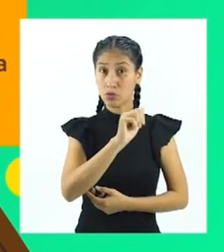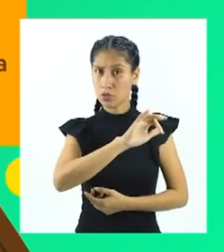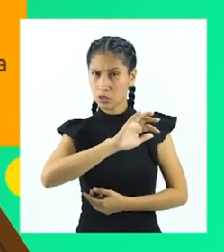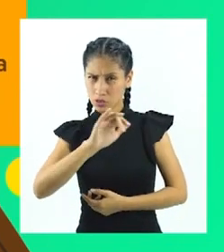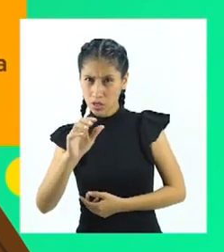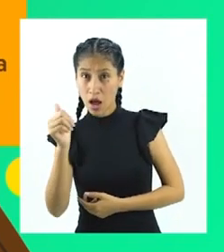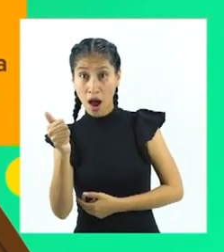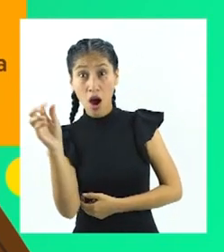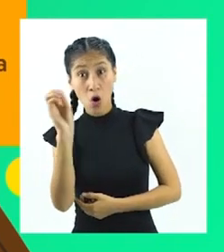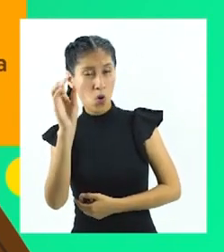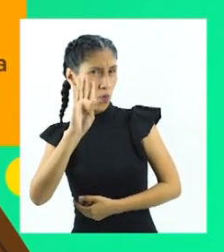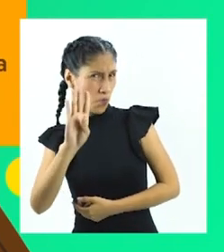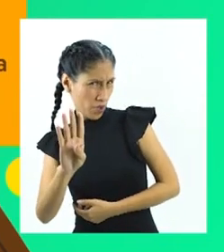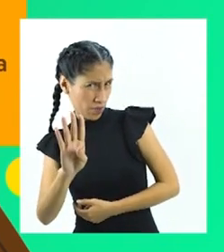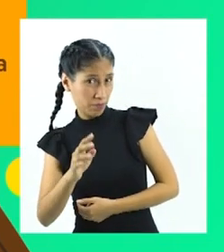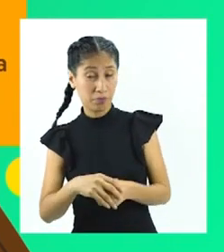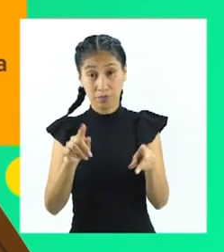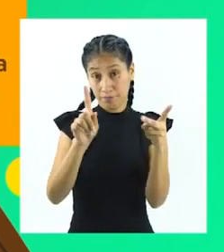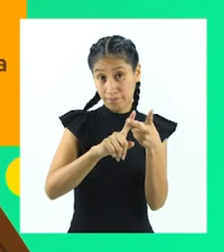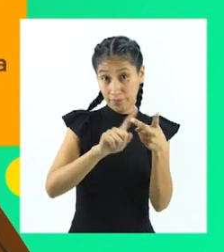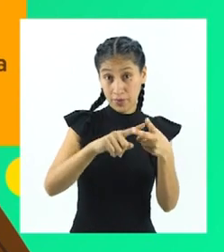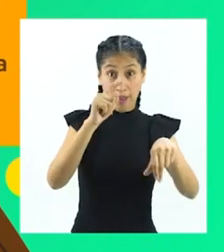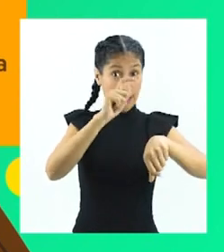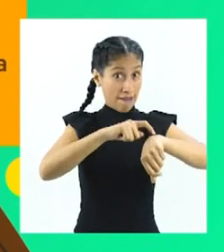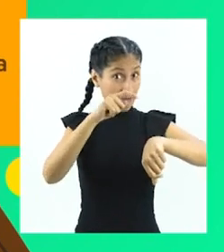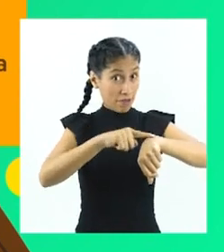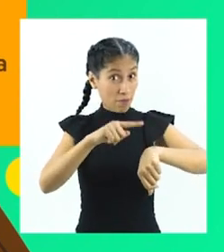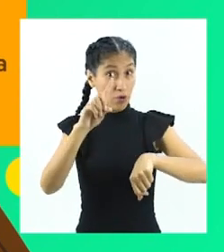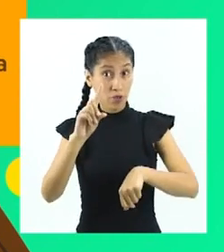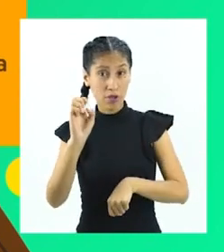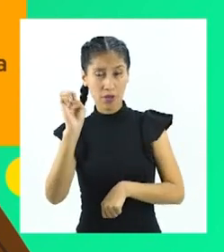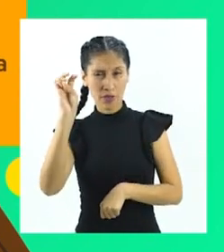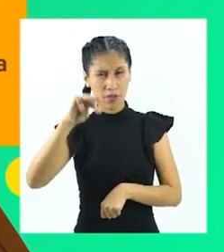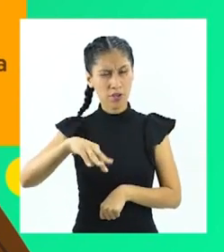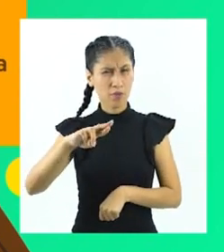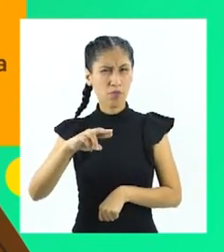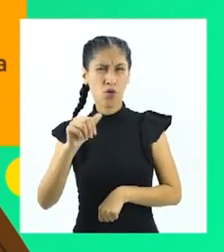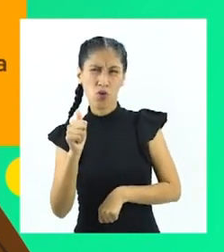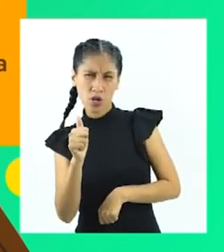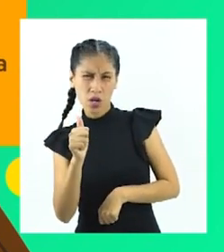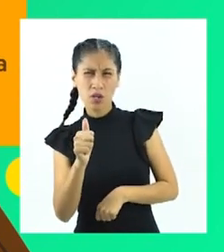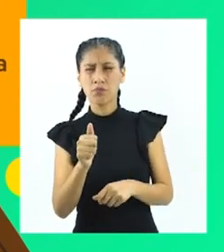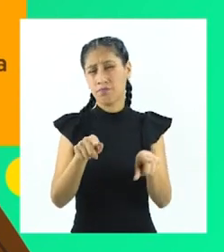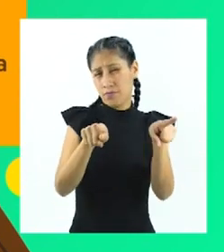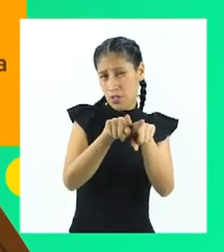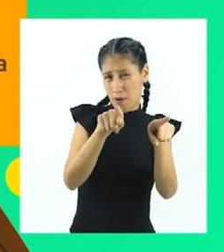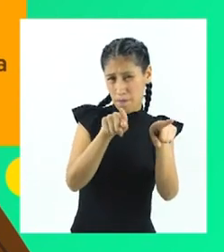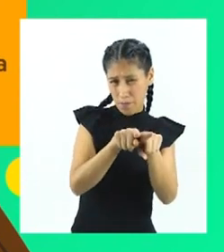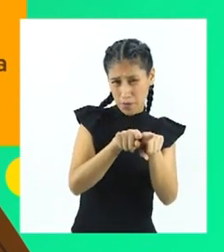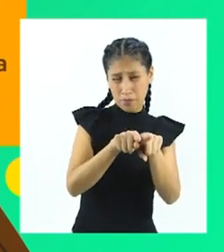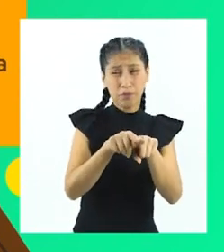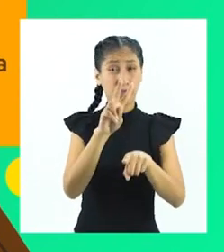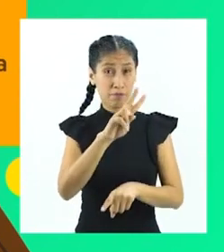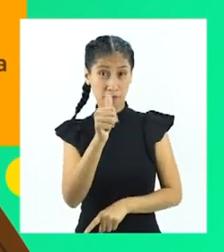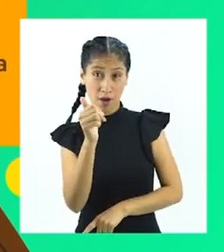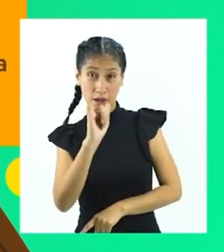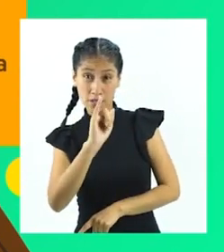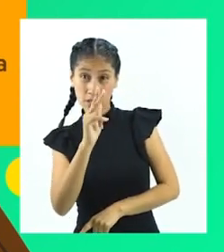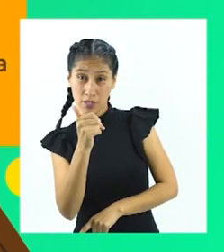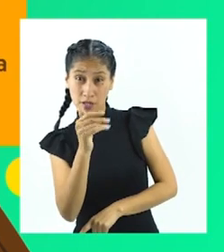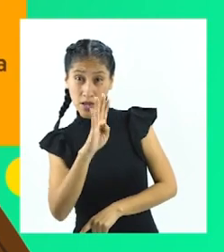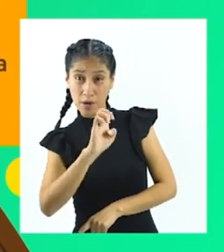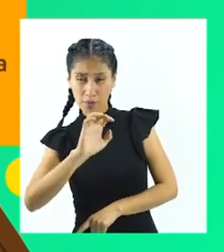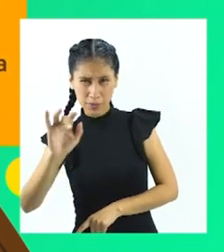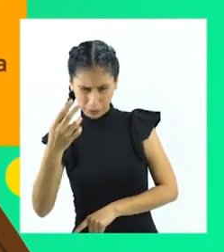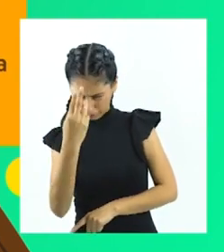El tiempo de demora es la variable dependiente, mientras que la sustancia A y B serían variables independientes.